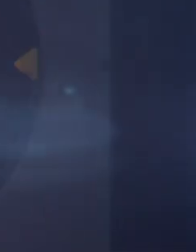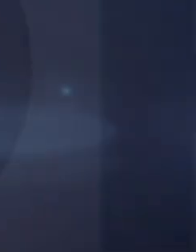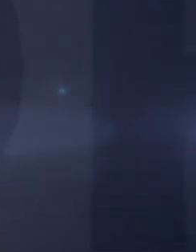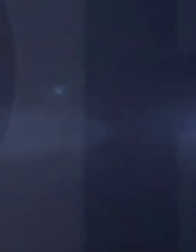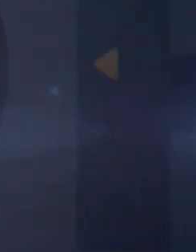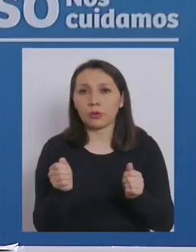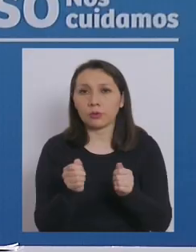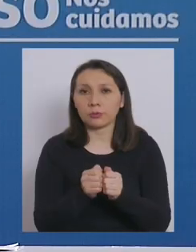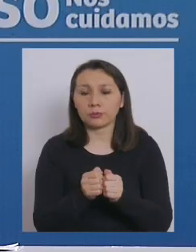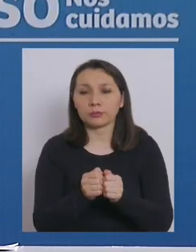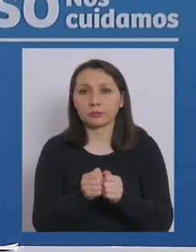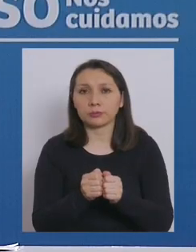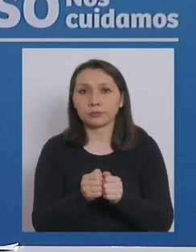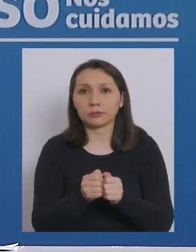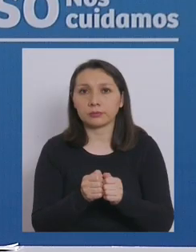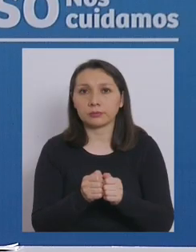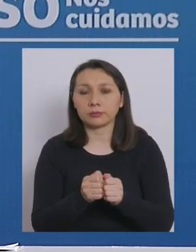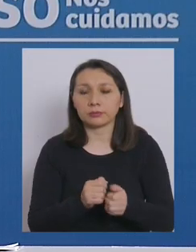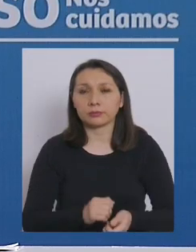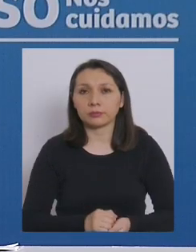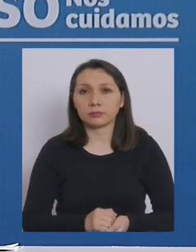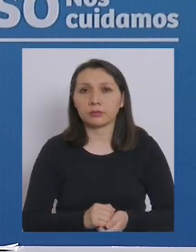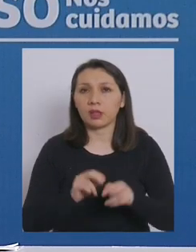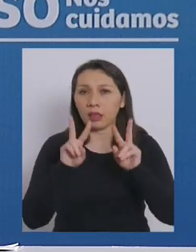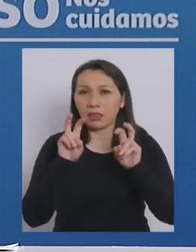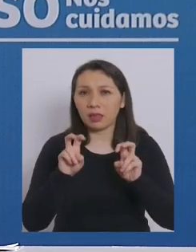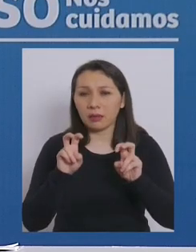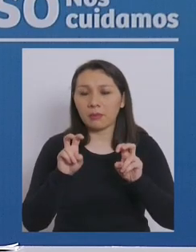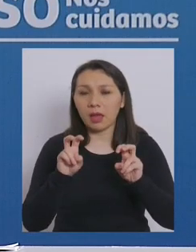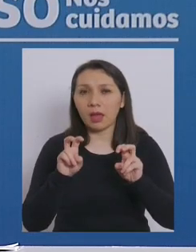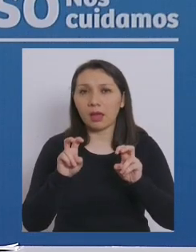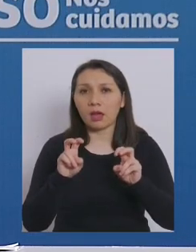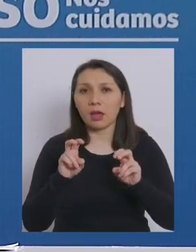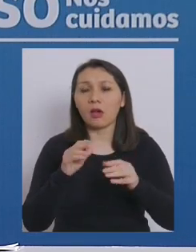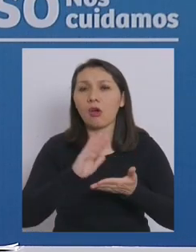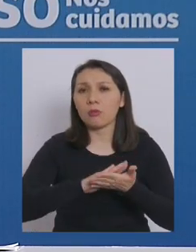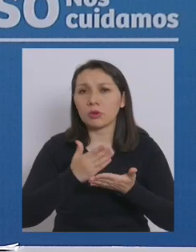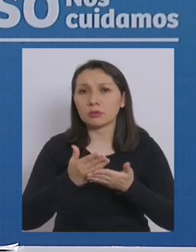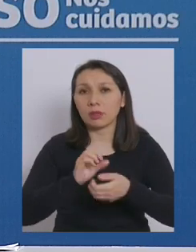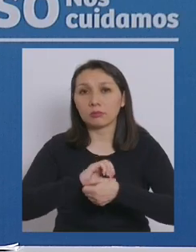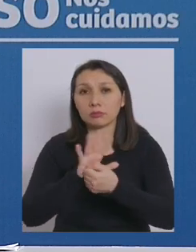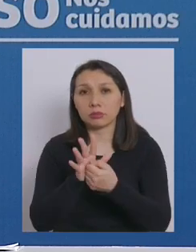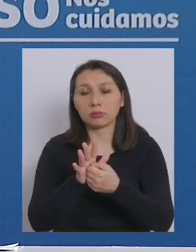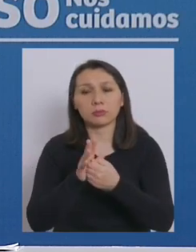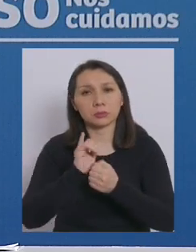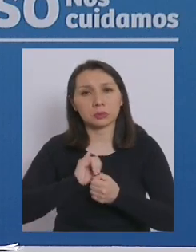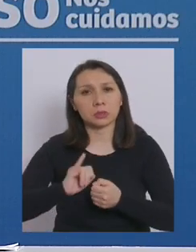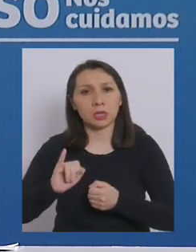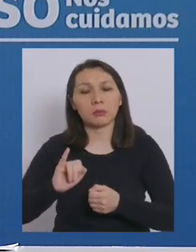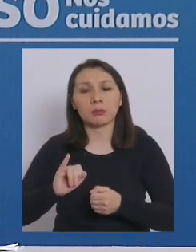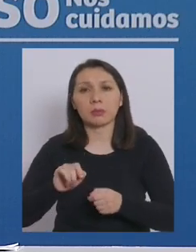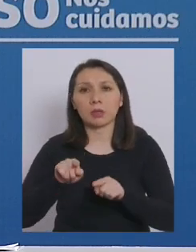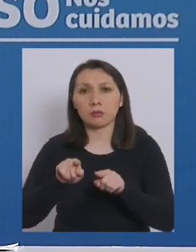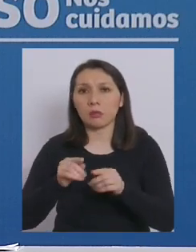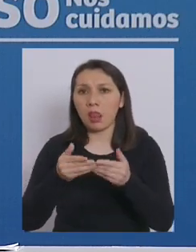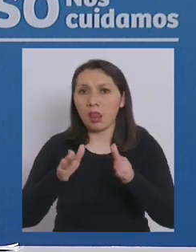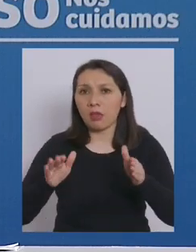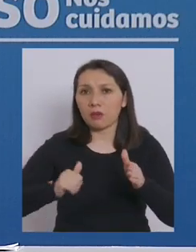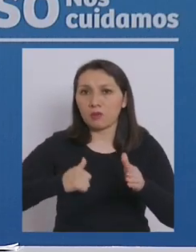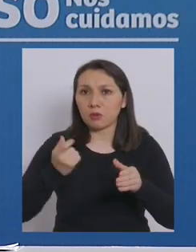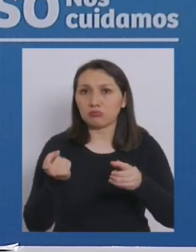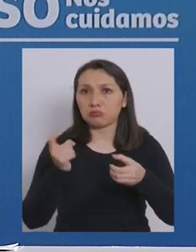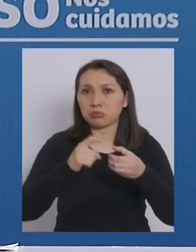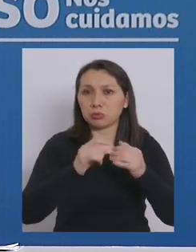Ahora, vamos al Palacio de la Moneda, informe COVID-19, habla hasta ahora el Ministro de Salud, Enrique París. Y forma absolutamente libre,